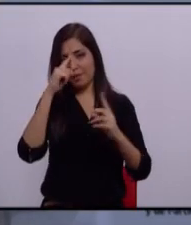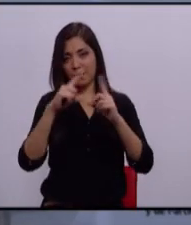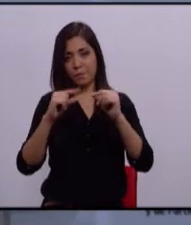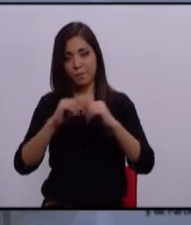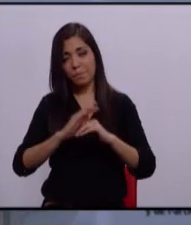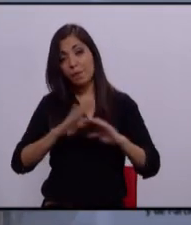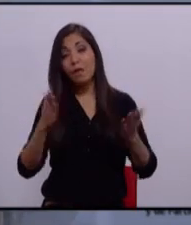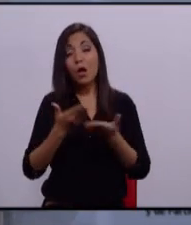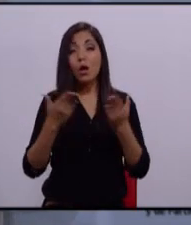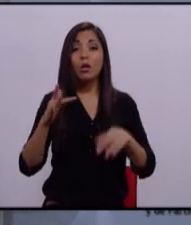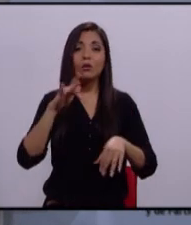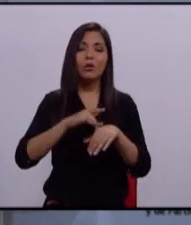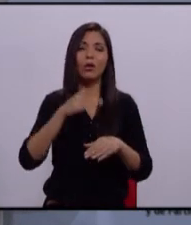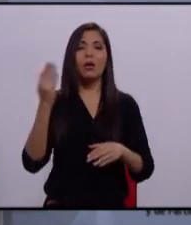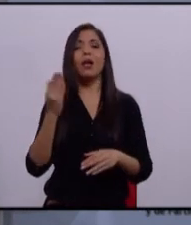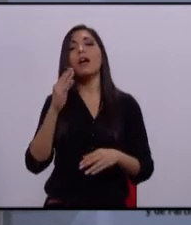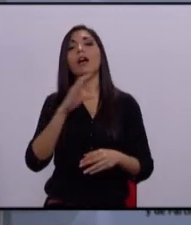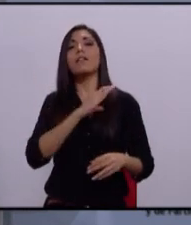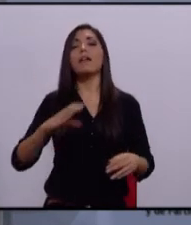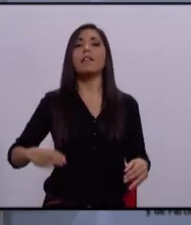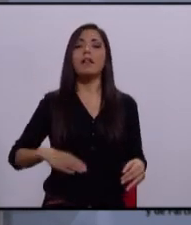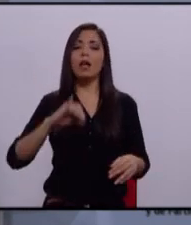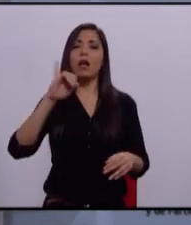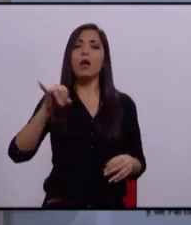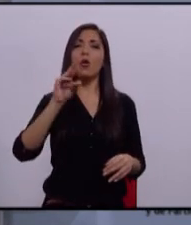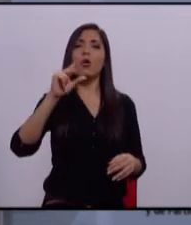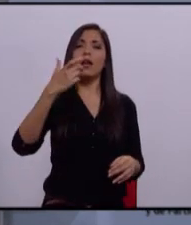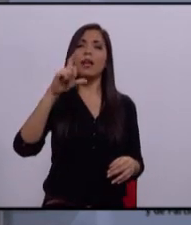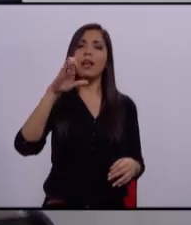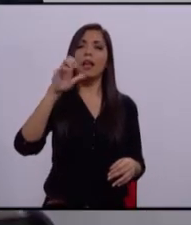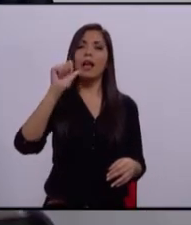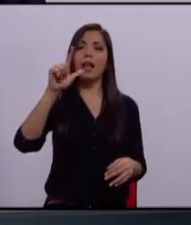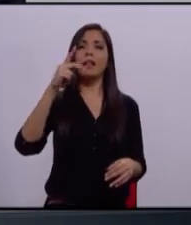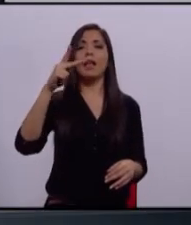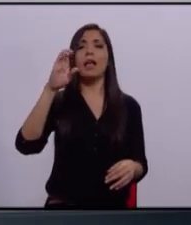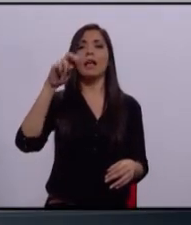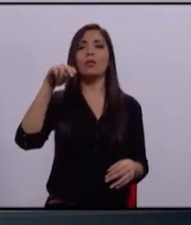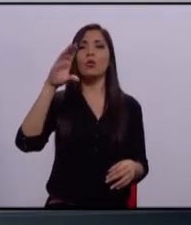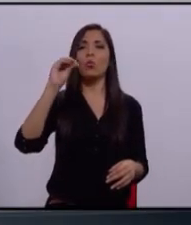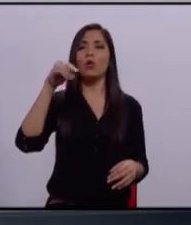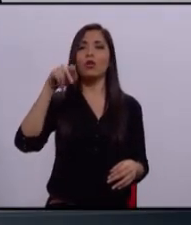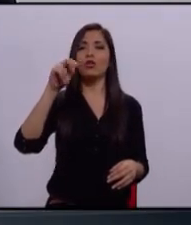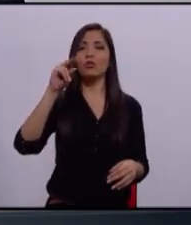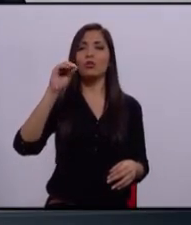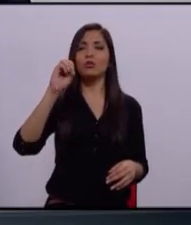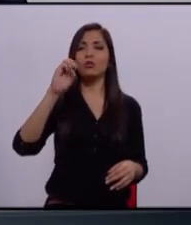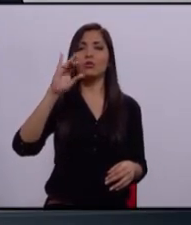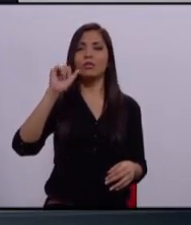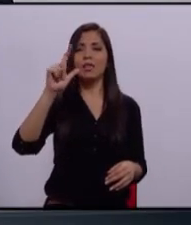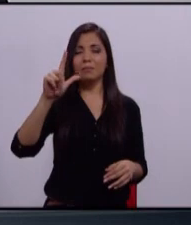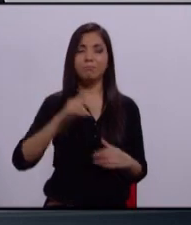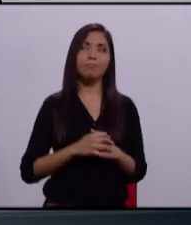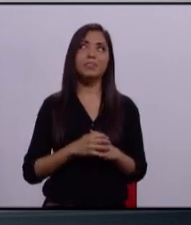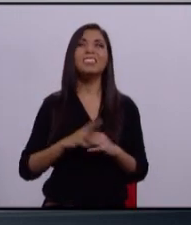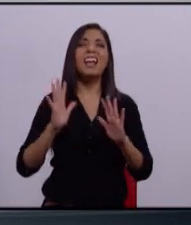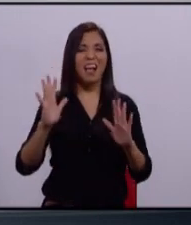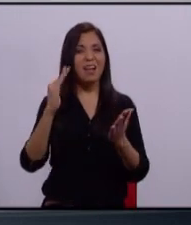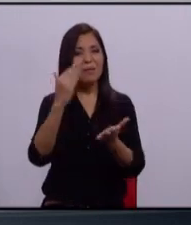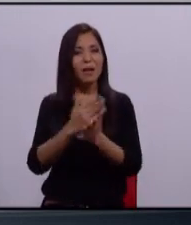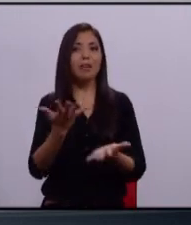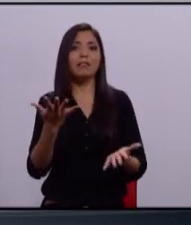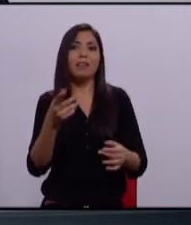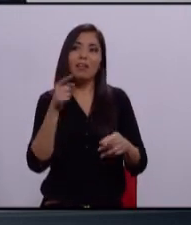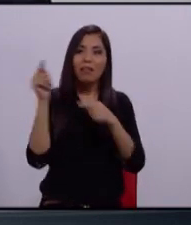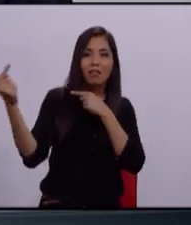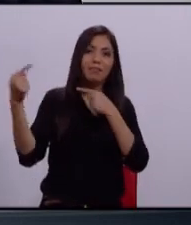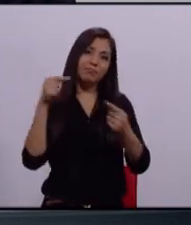Candidato del Partido Encuentro Social, Jorge Leal, es su turno. Gracias. Ya basta, ya basta de criticar, ya basta de,